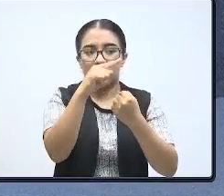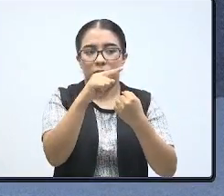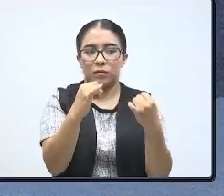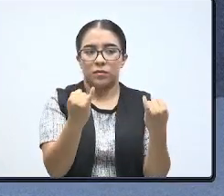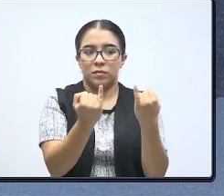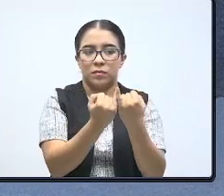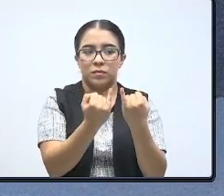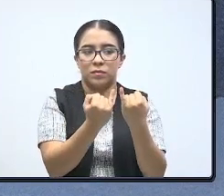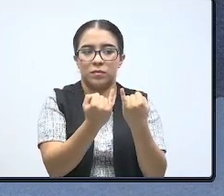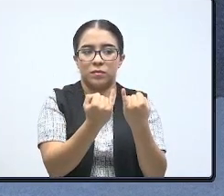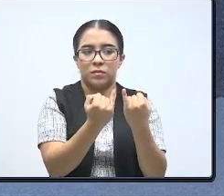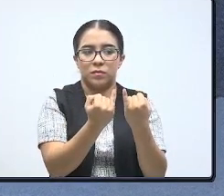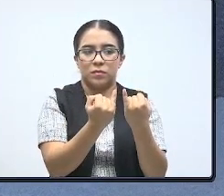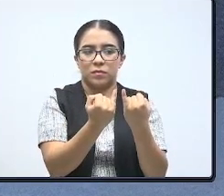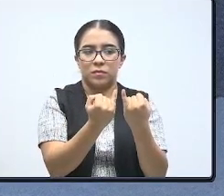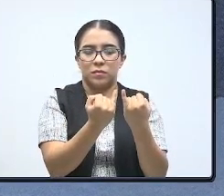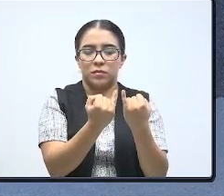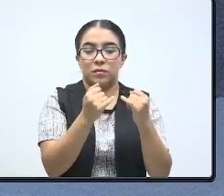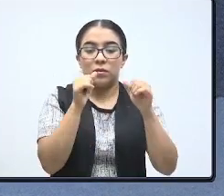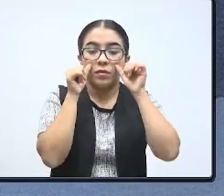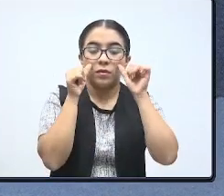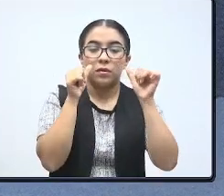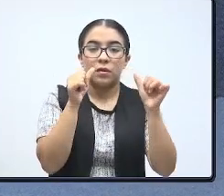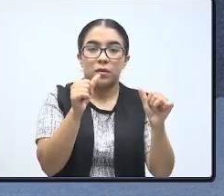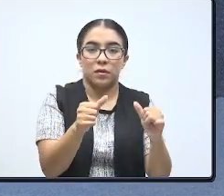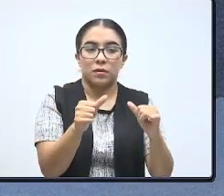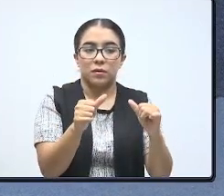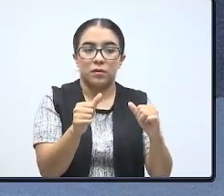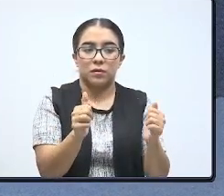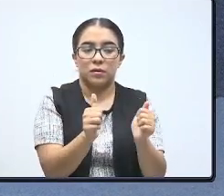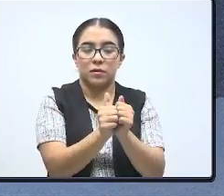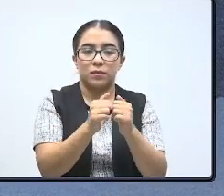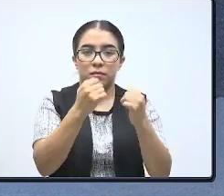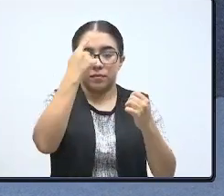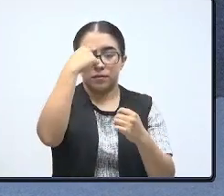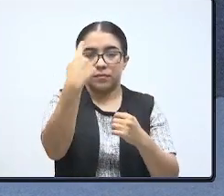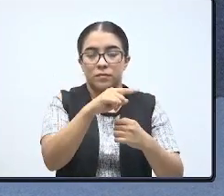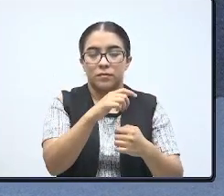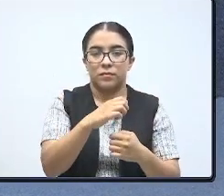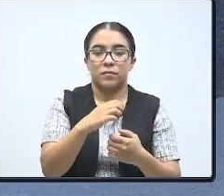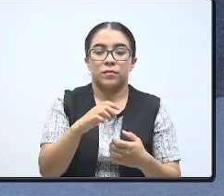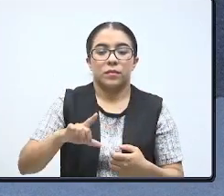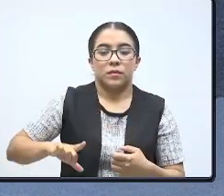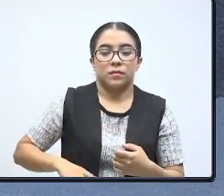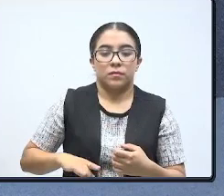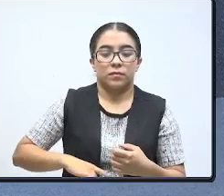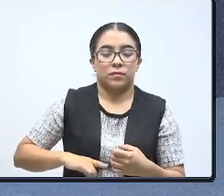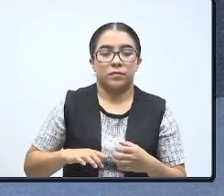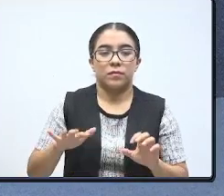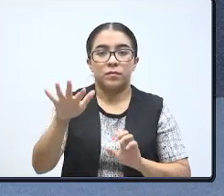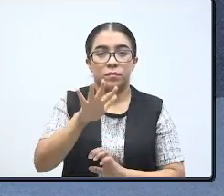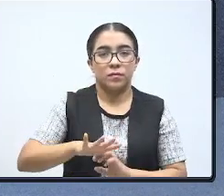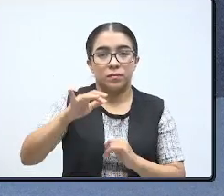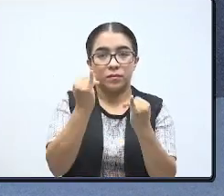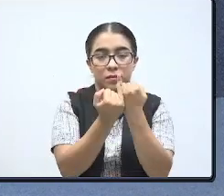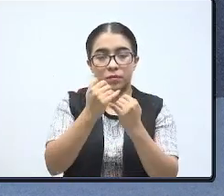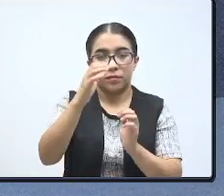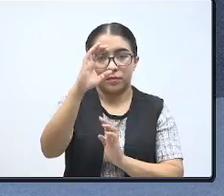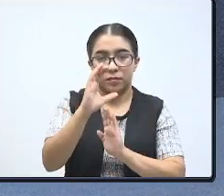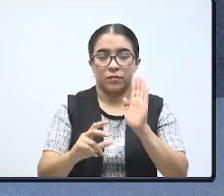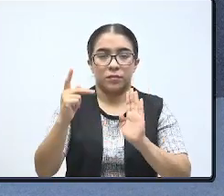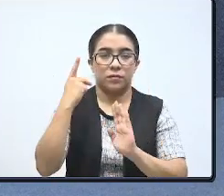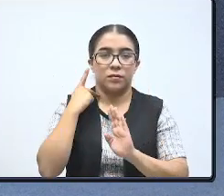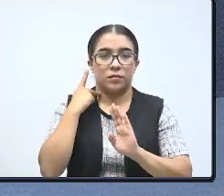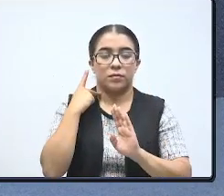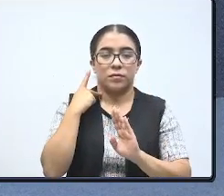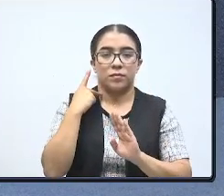bilingüe, atendiendo a las obligaciones del Estado mexicano señaladas en la Constitución Política de